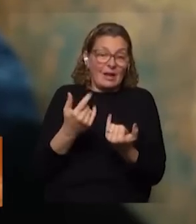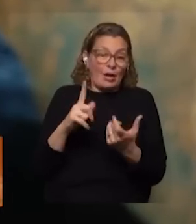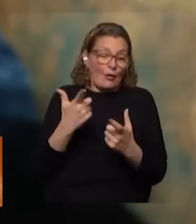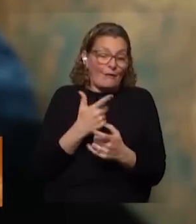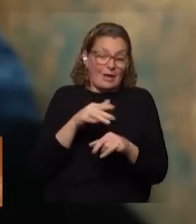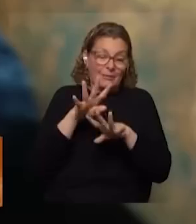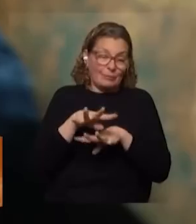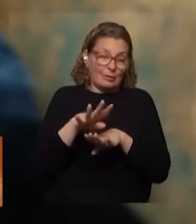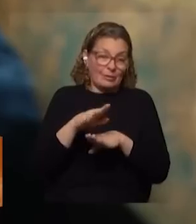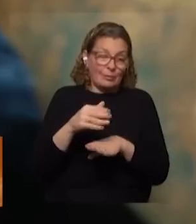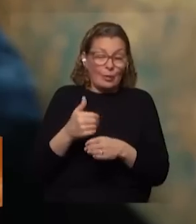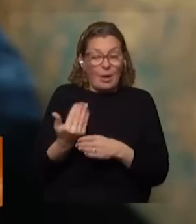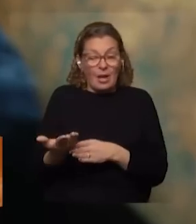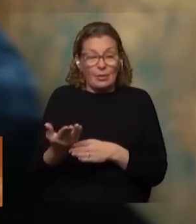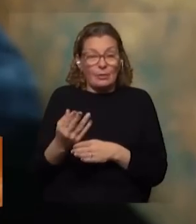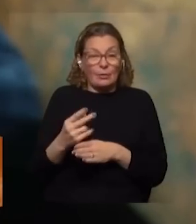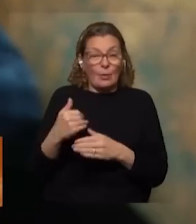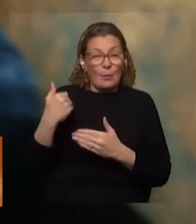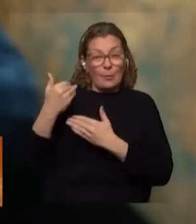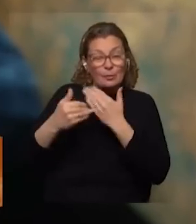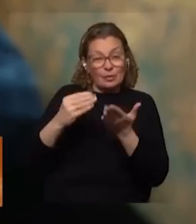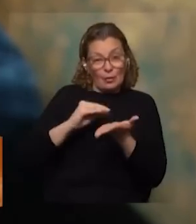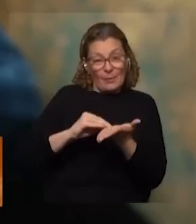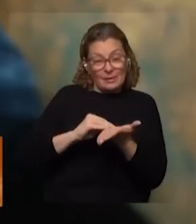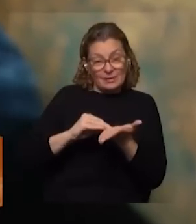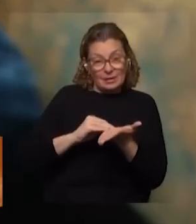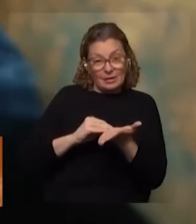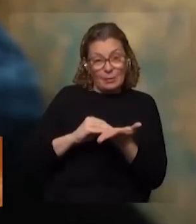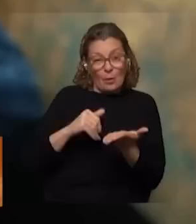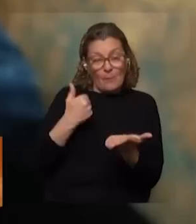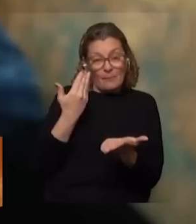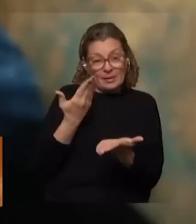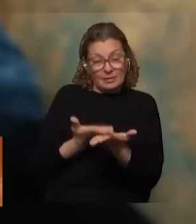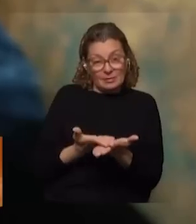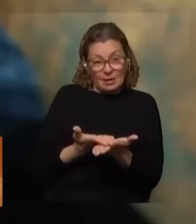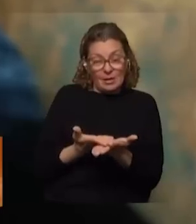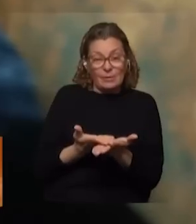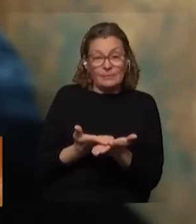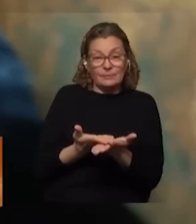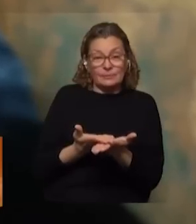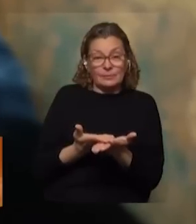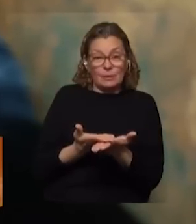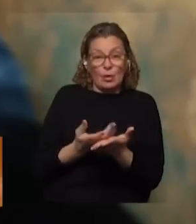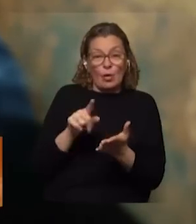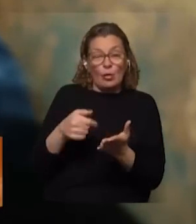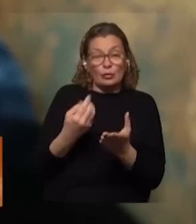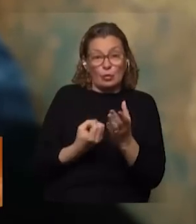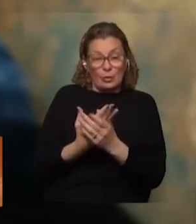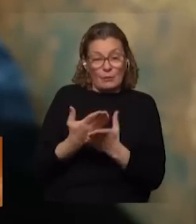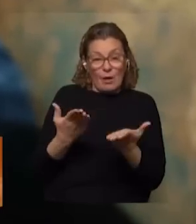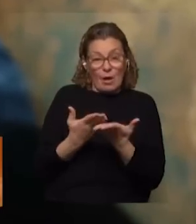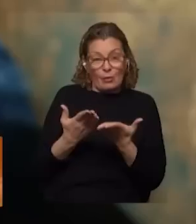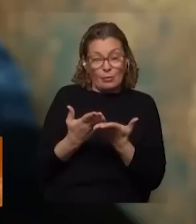nosotros tenemos por un lado el proceso administrativo hemos presentado recursos y vamos a presentar uno nuevo ahora que está